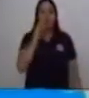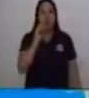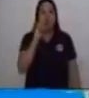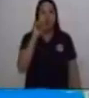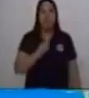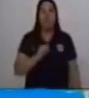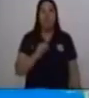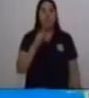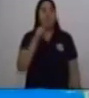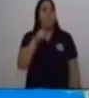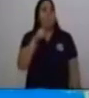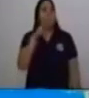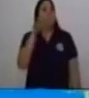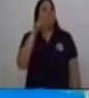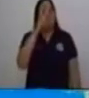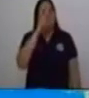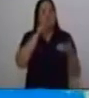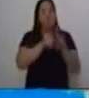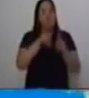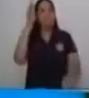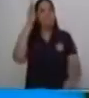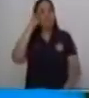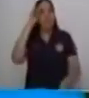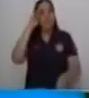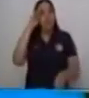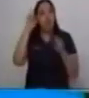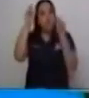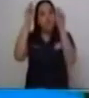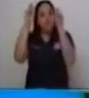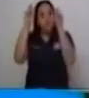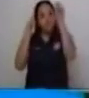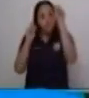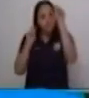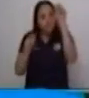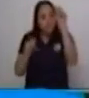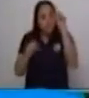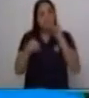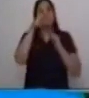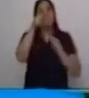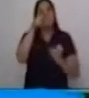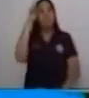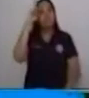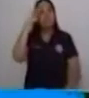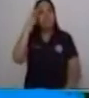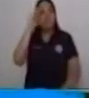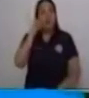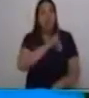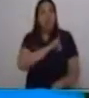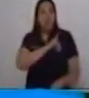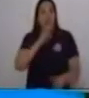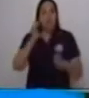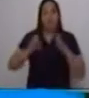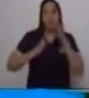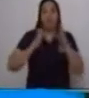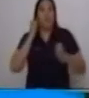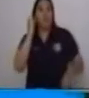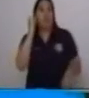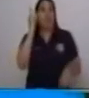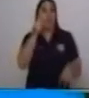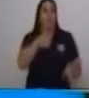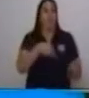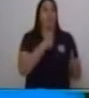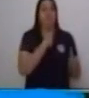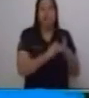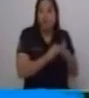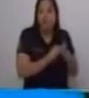También quiero que recuerdes que los signos de admiración no sólo expresan una emoción positiva, también pueden expresar una